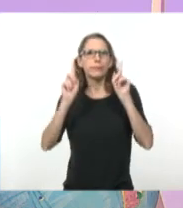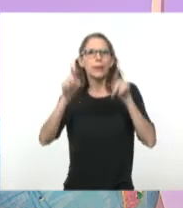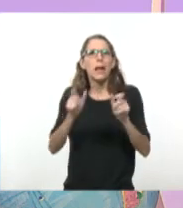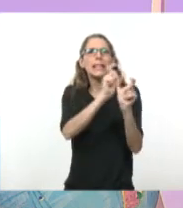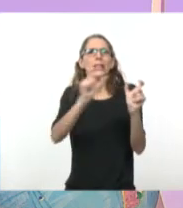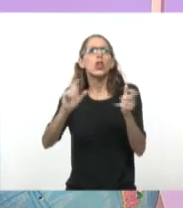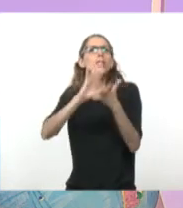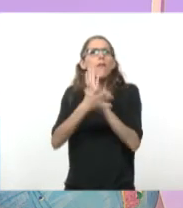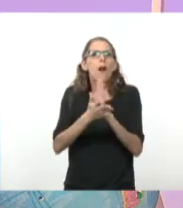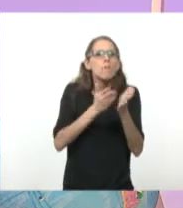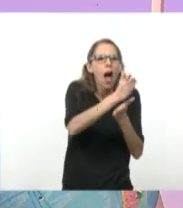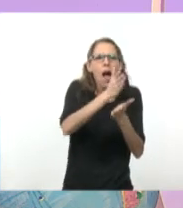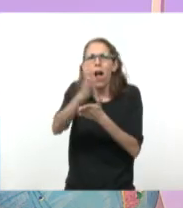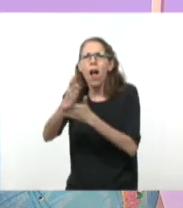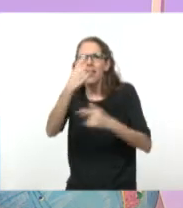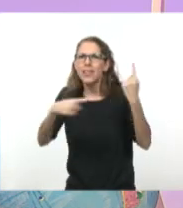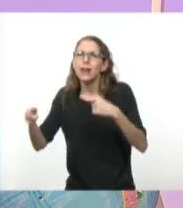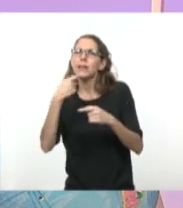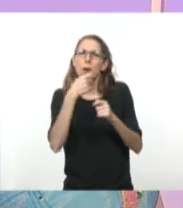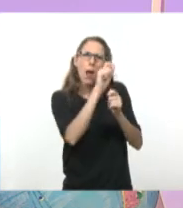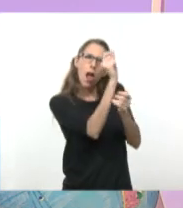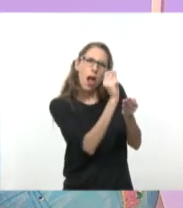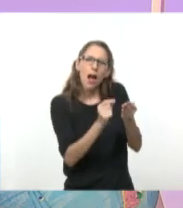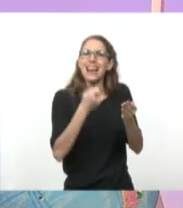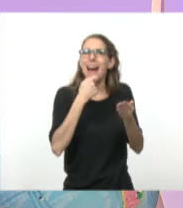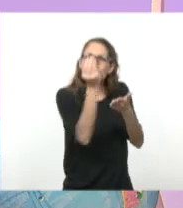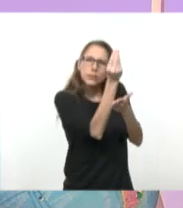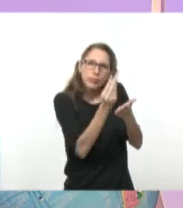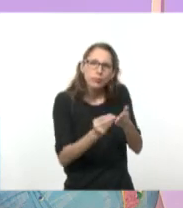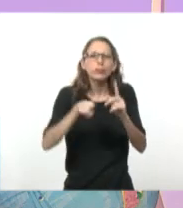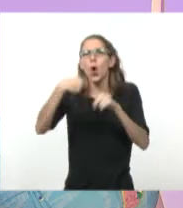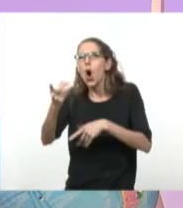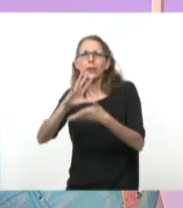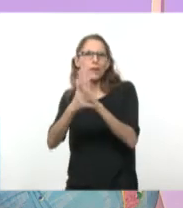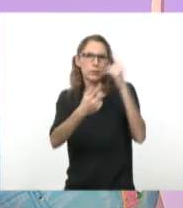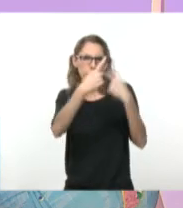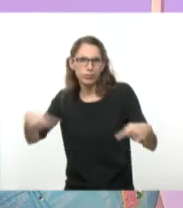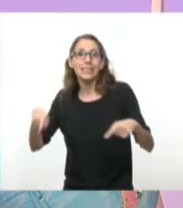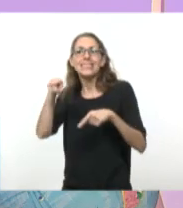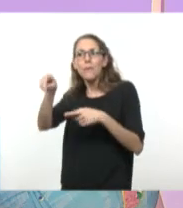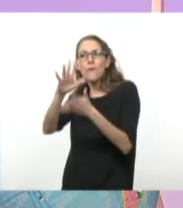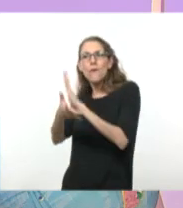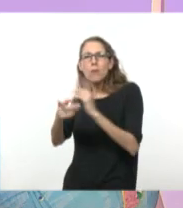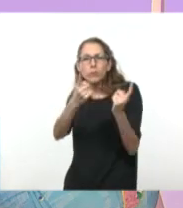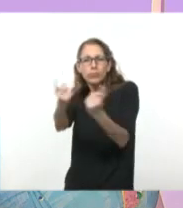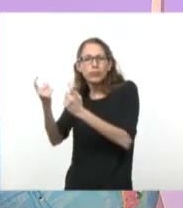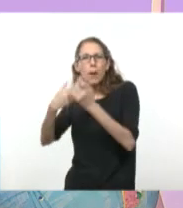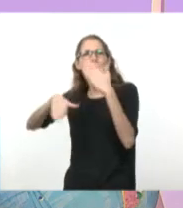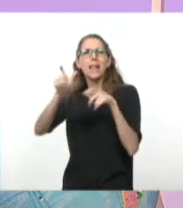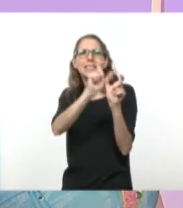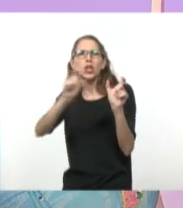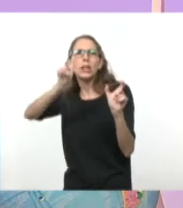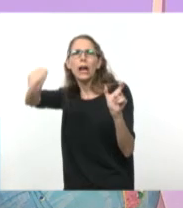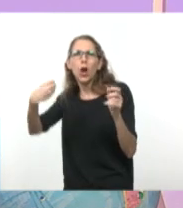grabado, por un lado, y de todas las técnicas gráficas y también una historieta que mira al cine, que mira la fotografía y que también